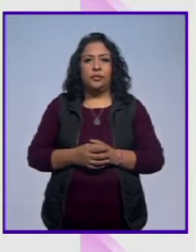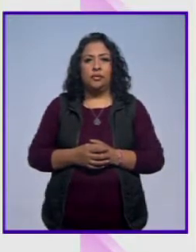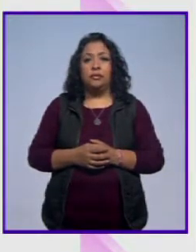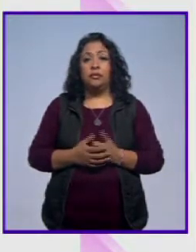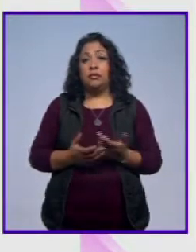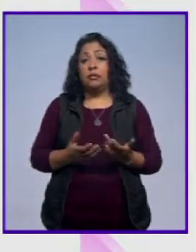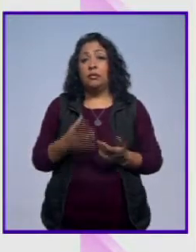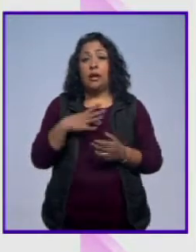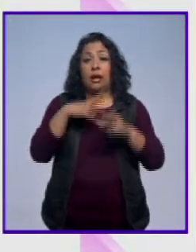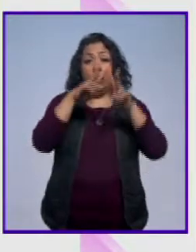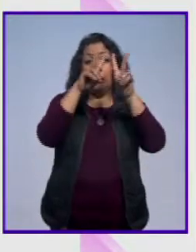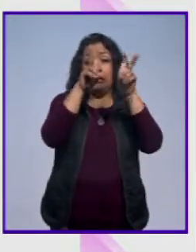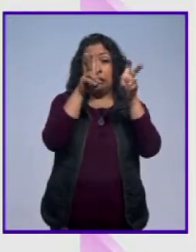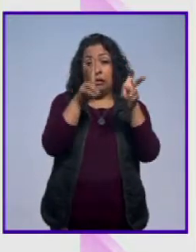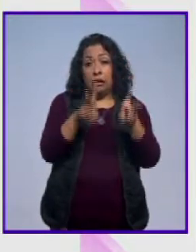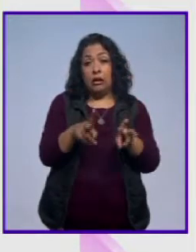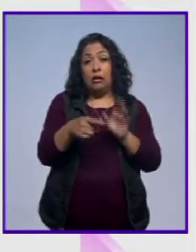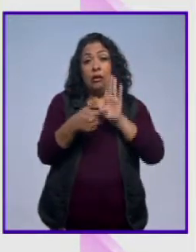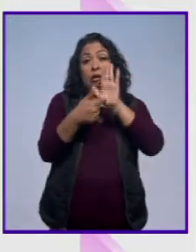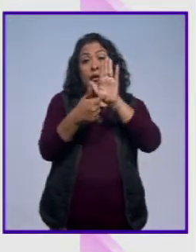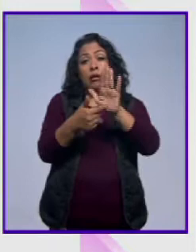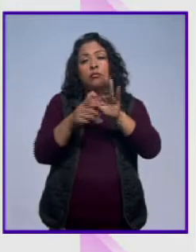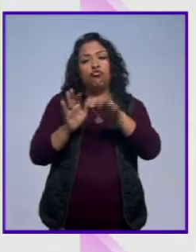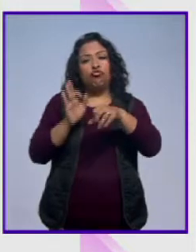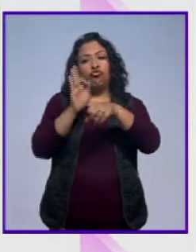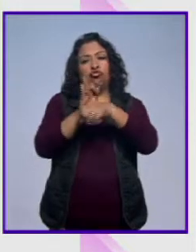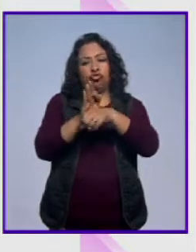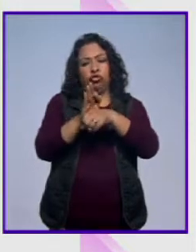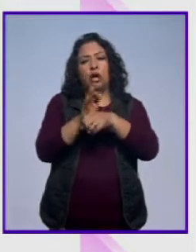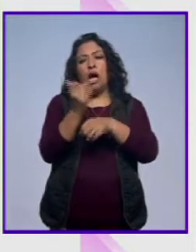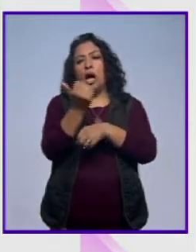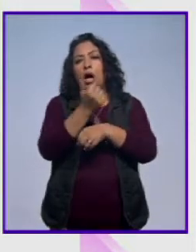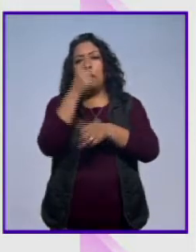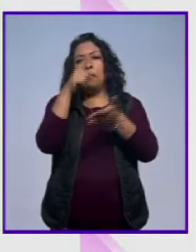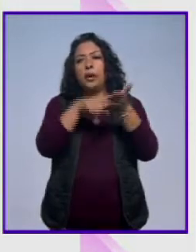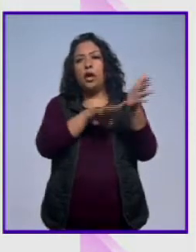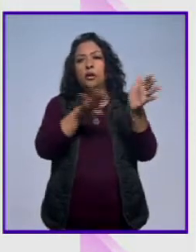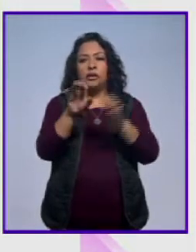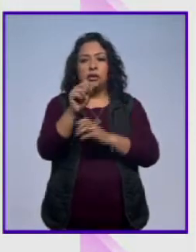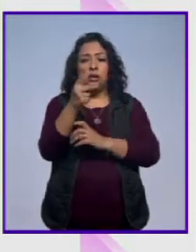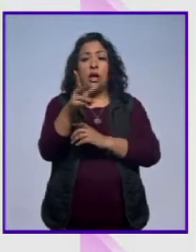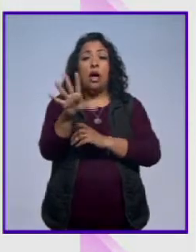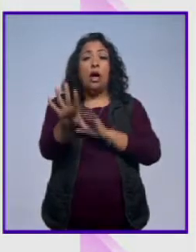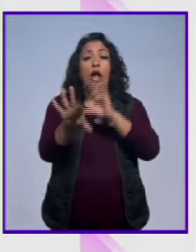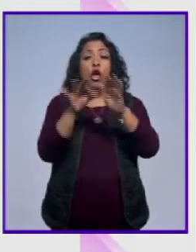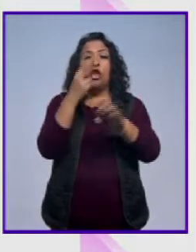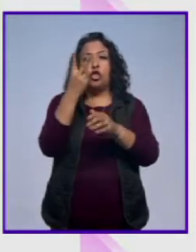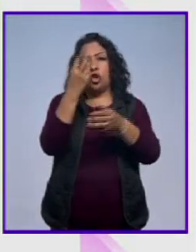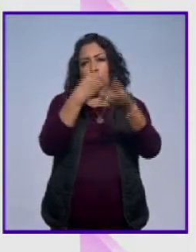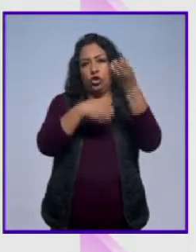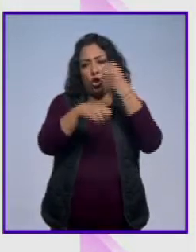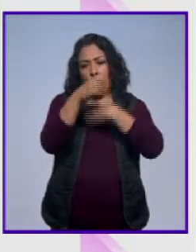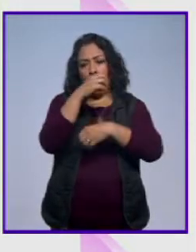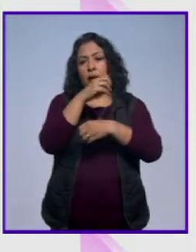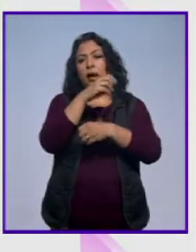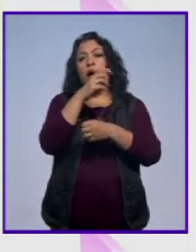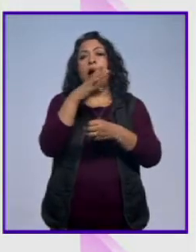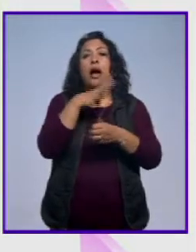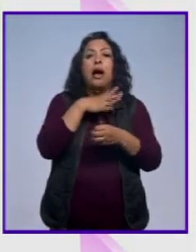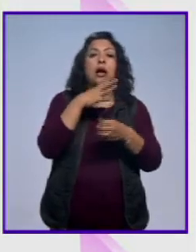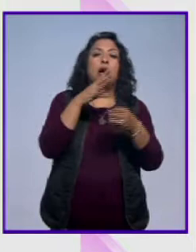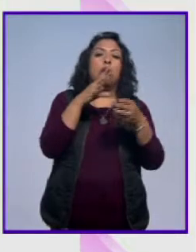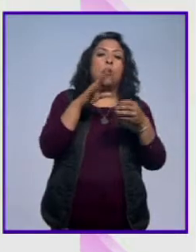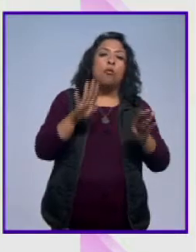Entre los títulos nacidos a la luz del movimiento estudiantil de 1968, destacan dos obras situadas entre la